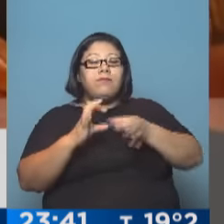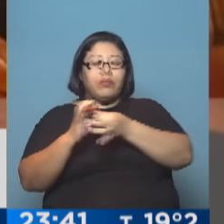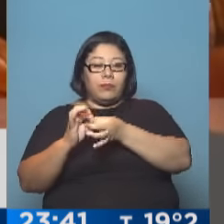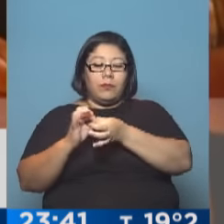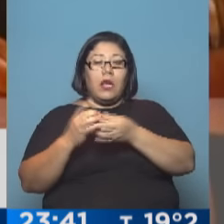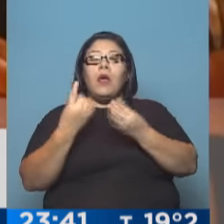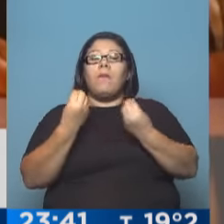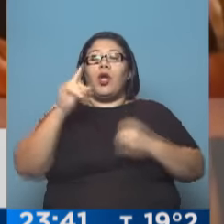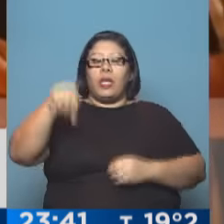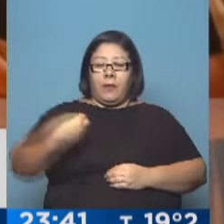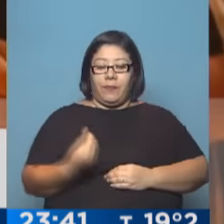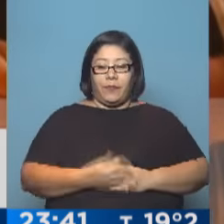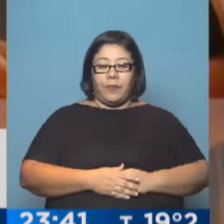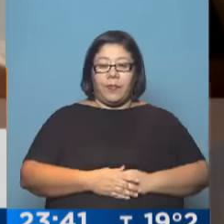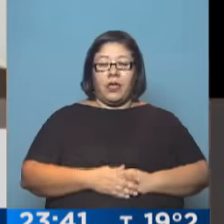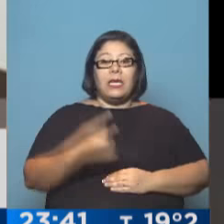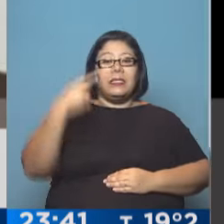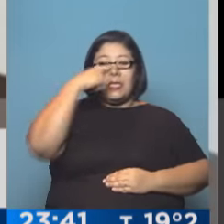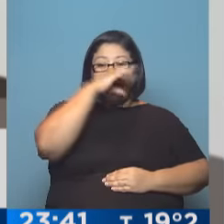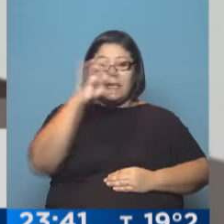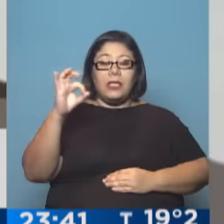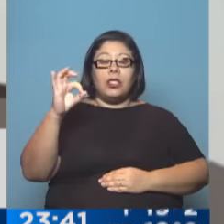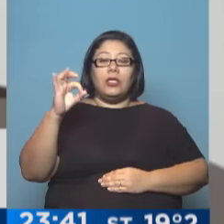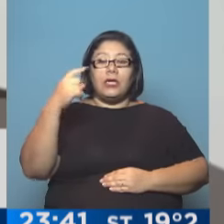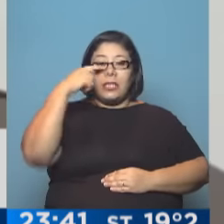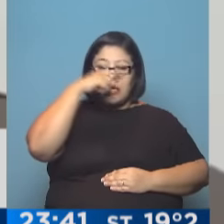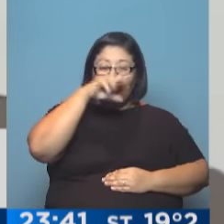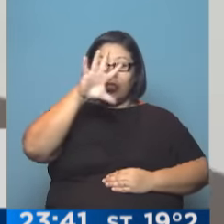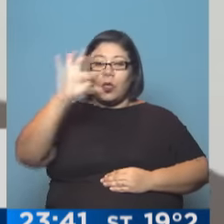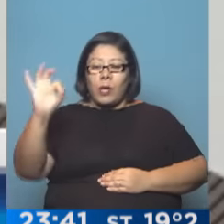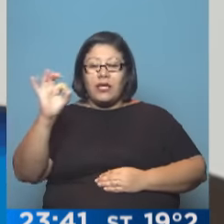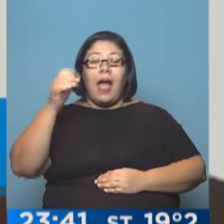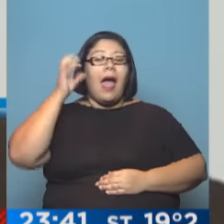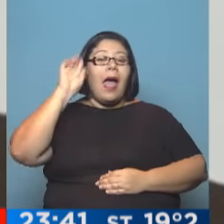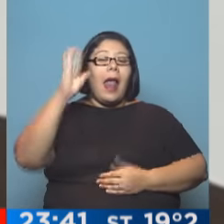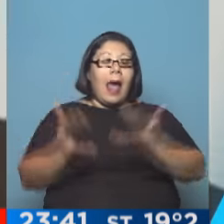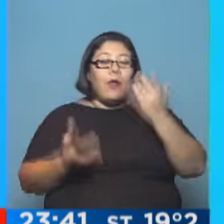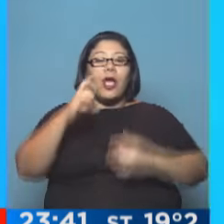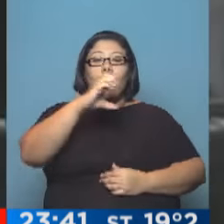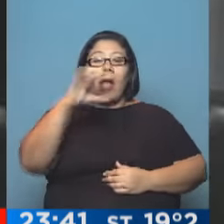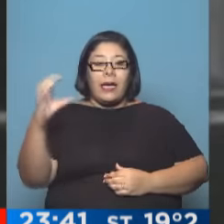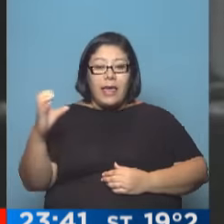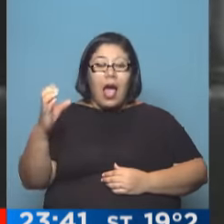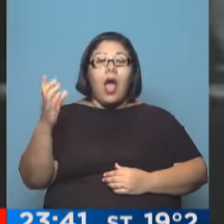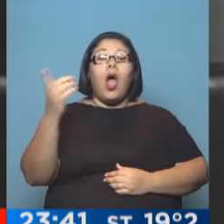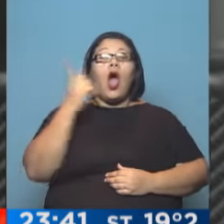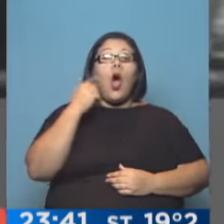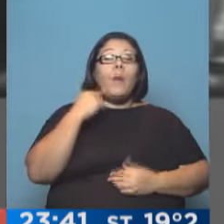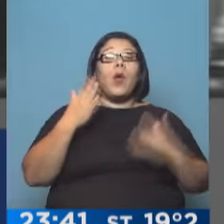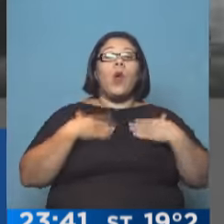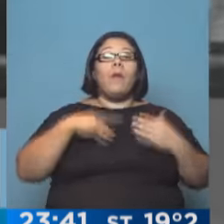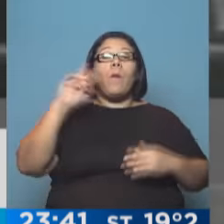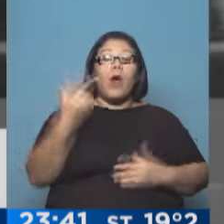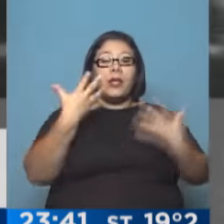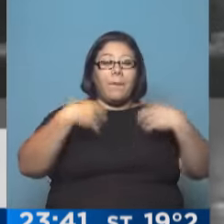nace a partir del hallazgo de 750 gramos de cocaína en la vivienda donde apareció el cadáver. Podrían citar